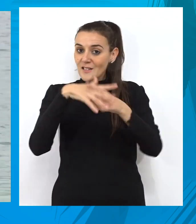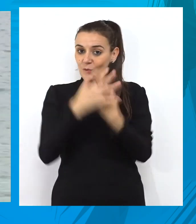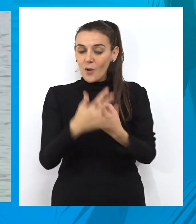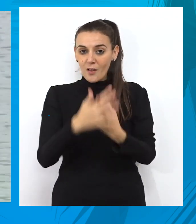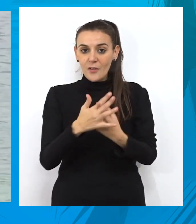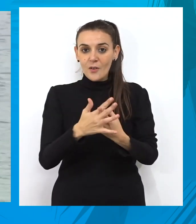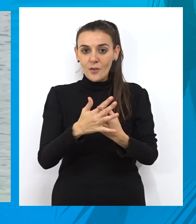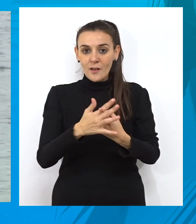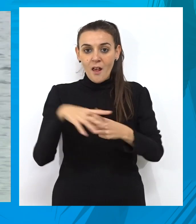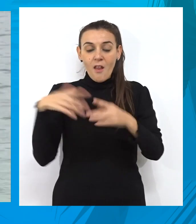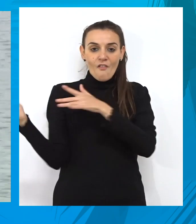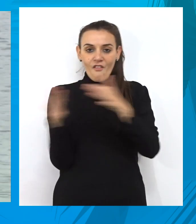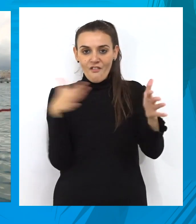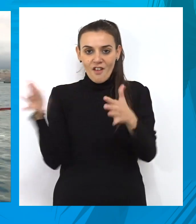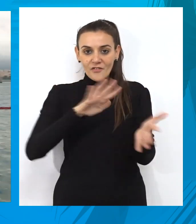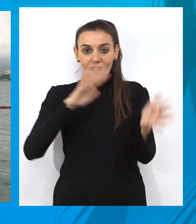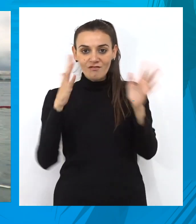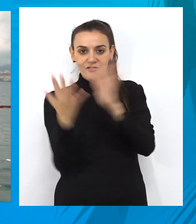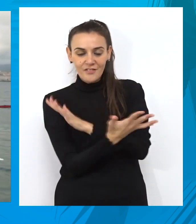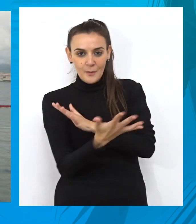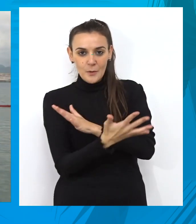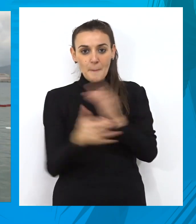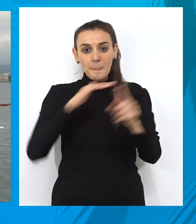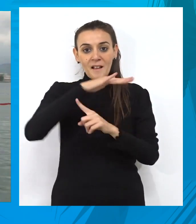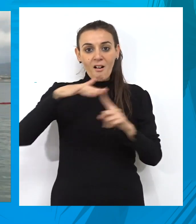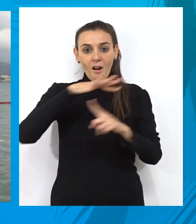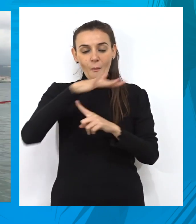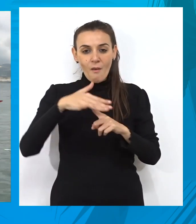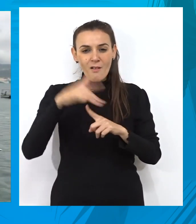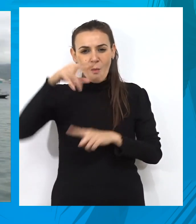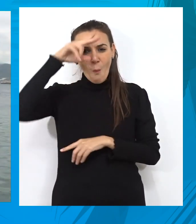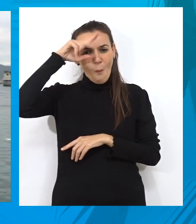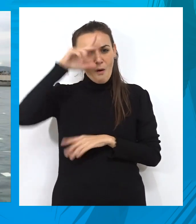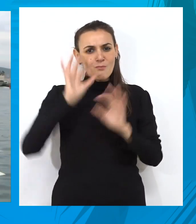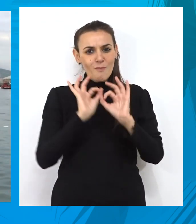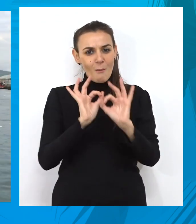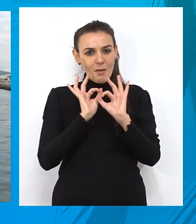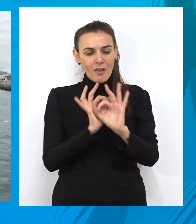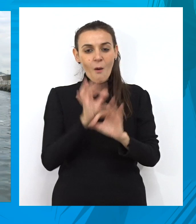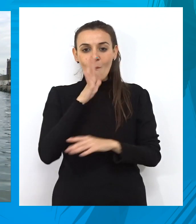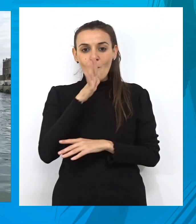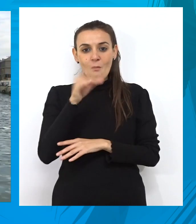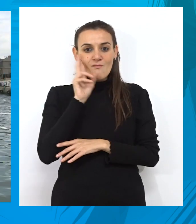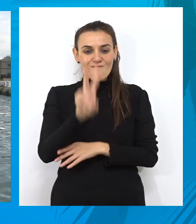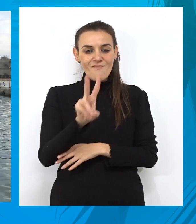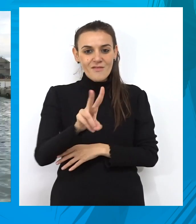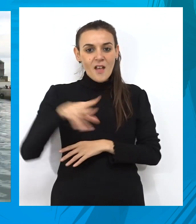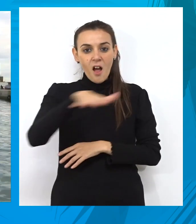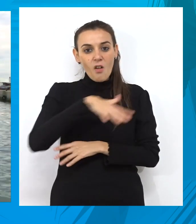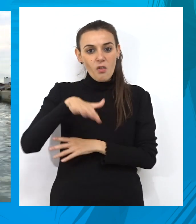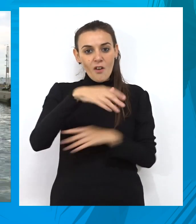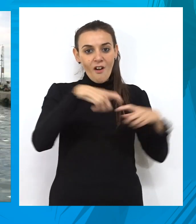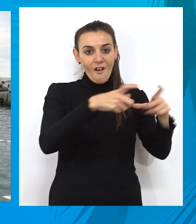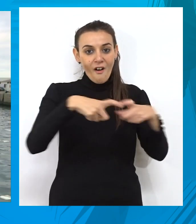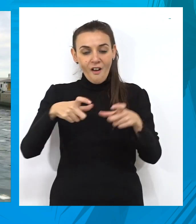cambie notablemente el sentido del viento. En el plano medioambiental, el vertido preocupa especialmente al encontrarse en las inmediaciones